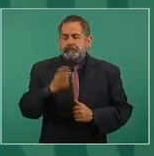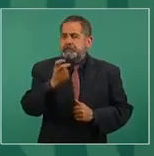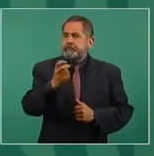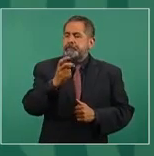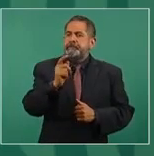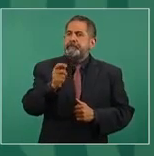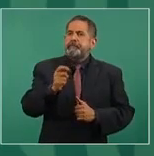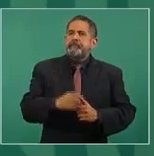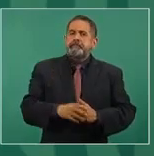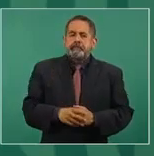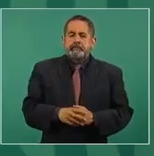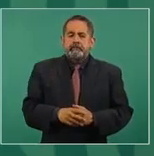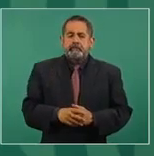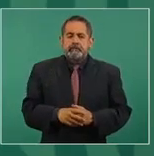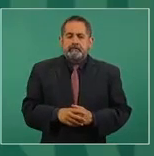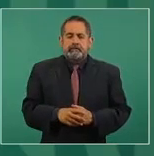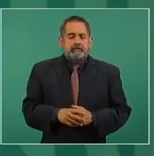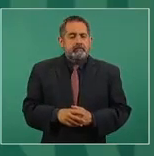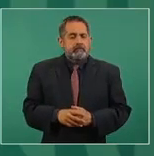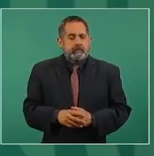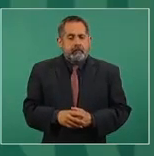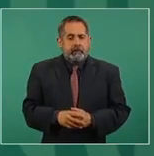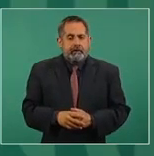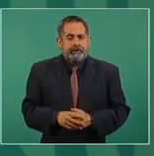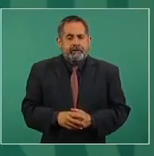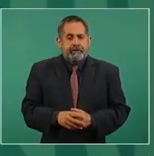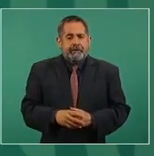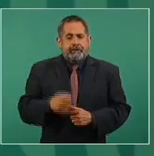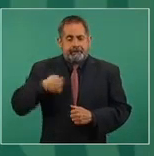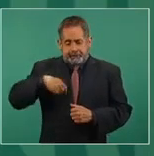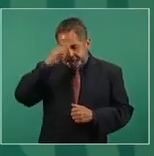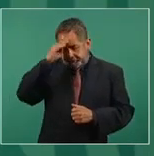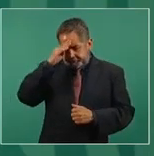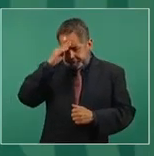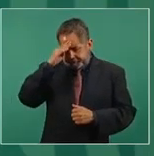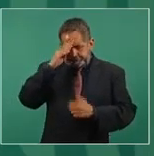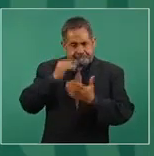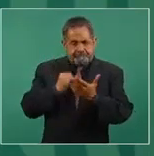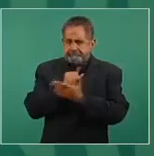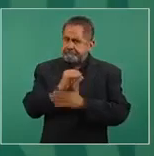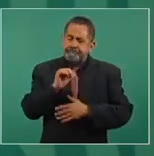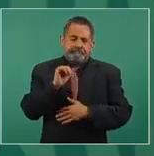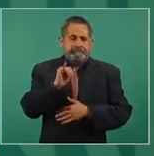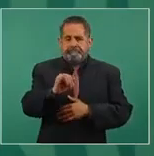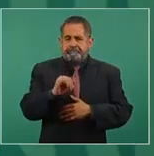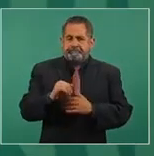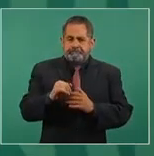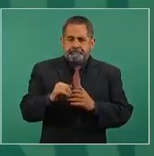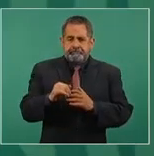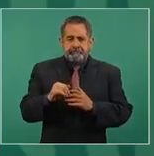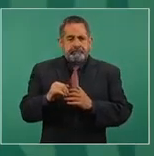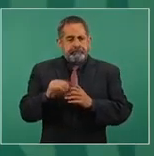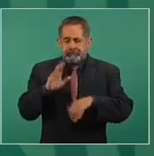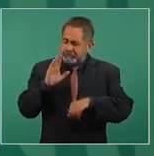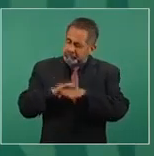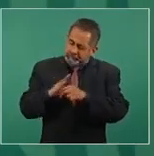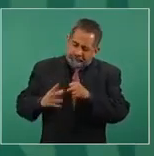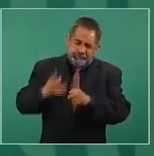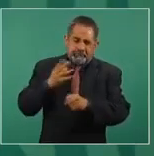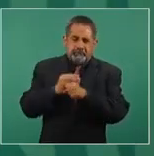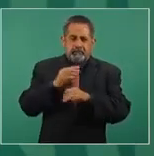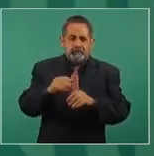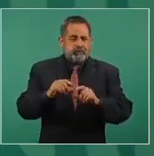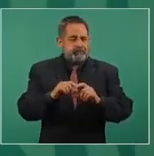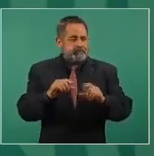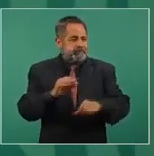nuestra decisión de reforzar el programa de vacunación, porque es un asunto de